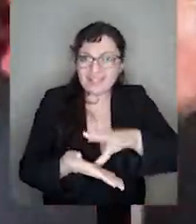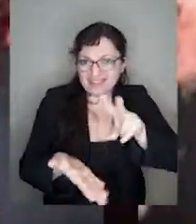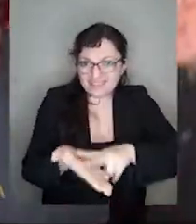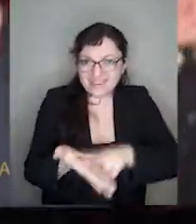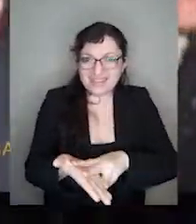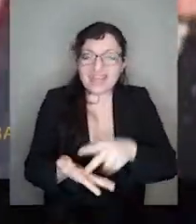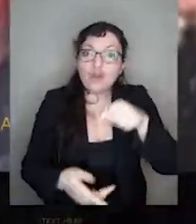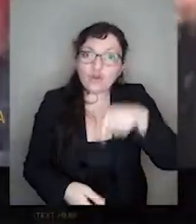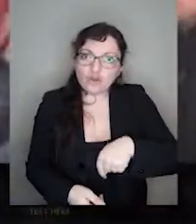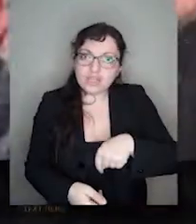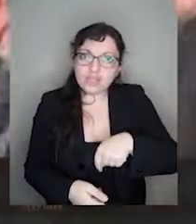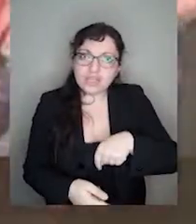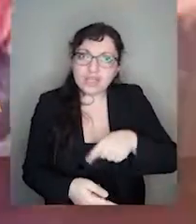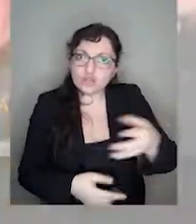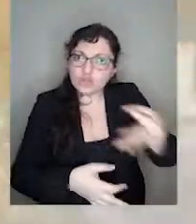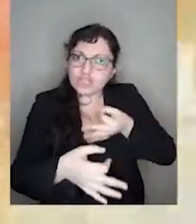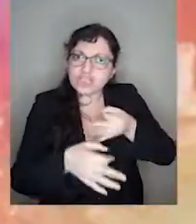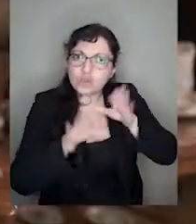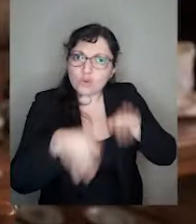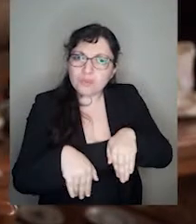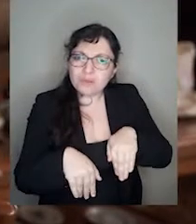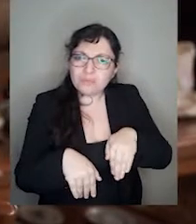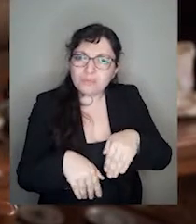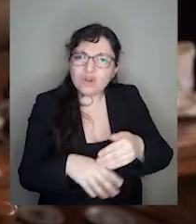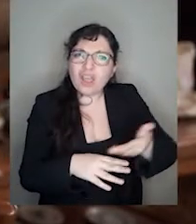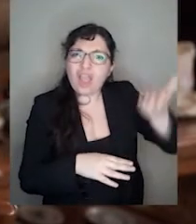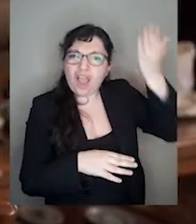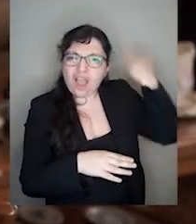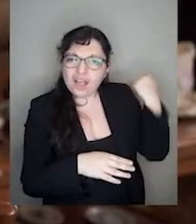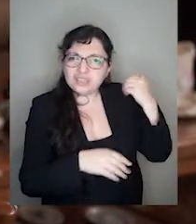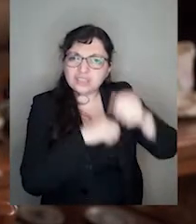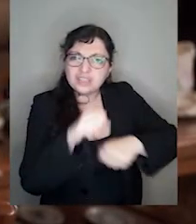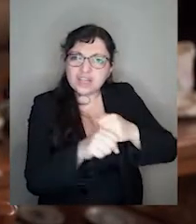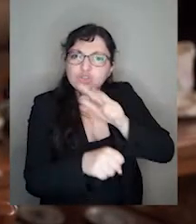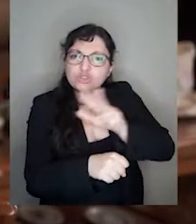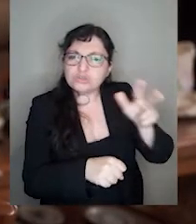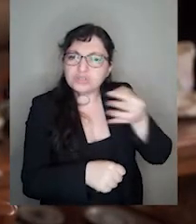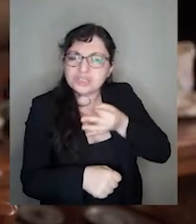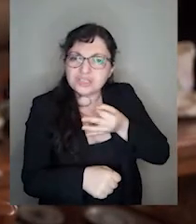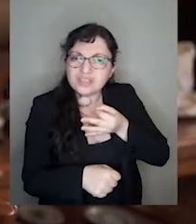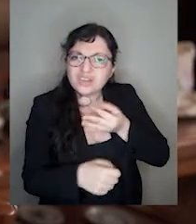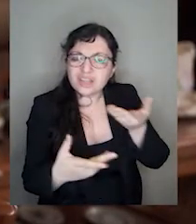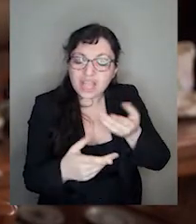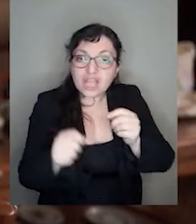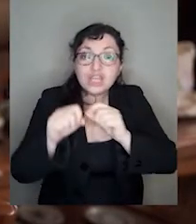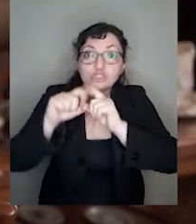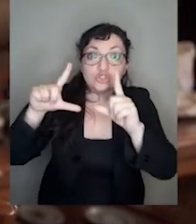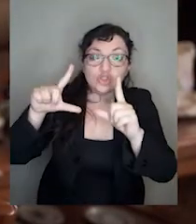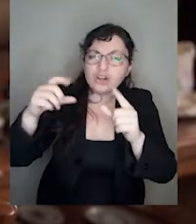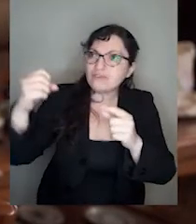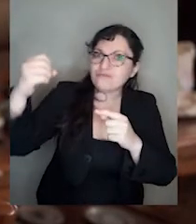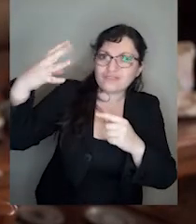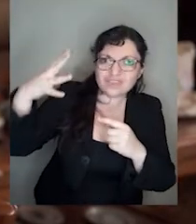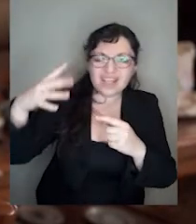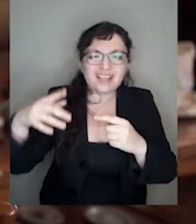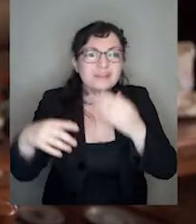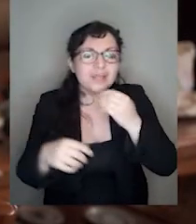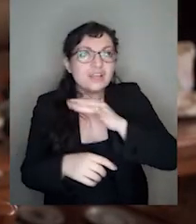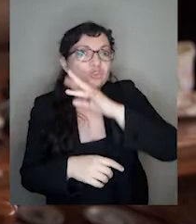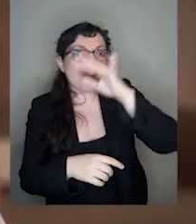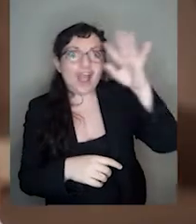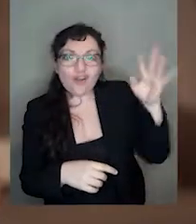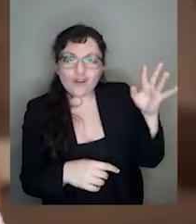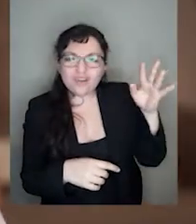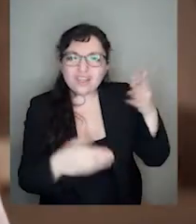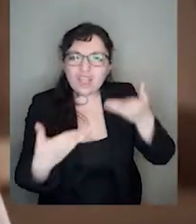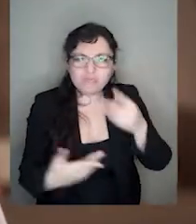Hoy nos están diciendo lo mismo que nos dijeron en el año 88, que iba a brillar el sol, que iba a salir el arco